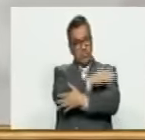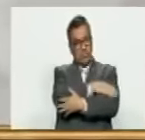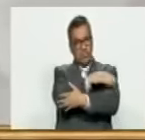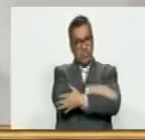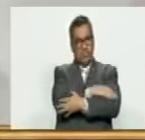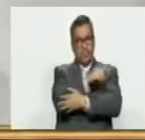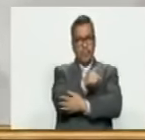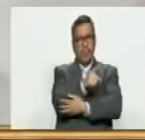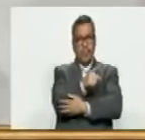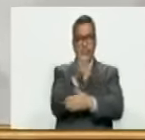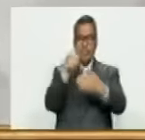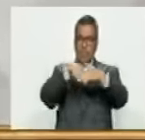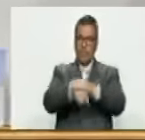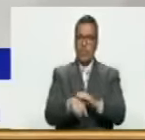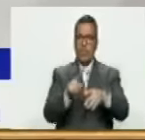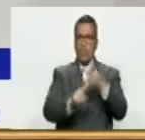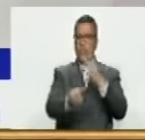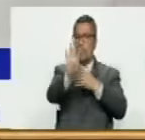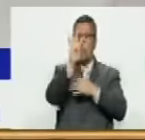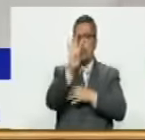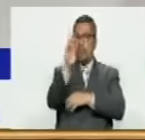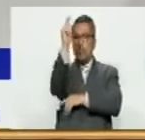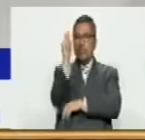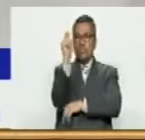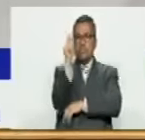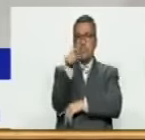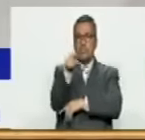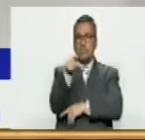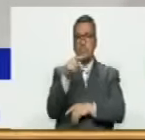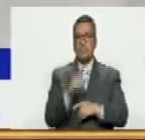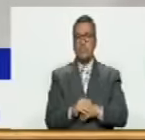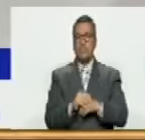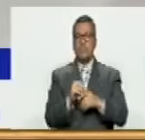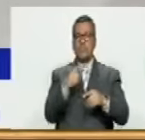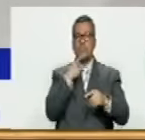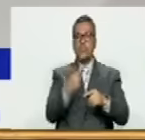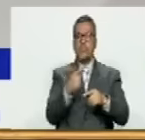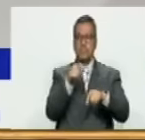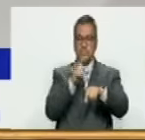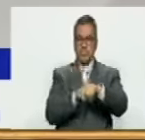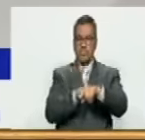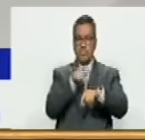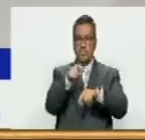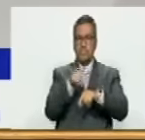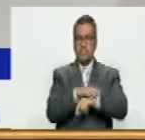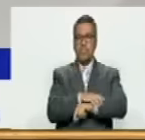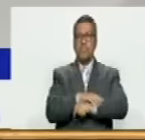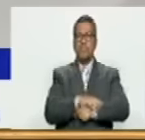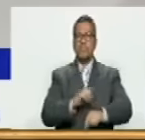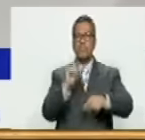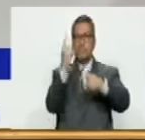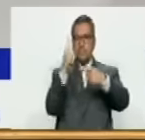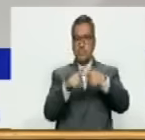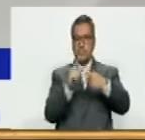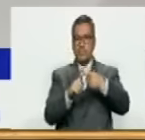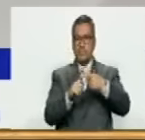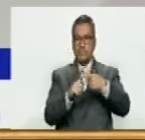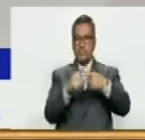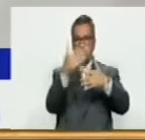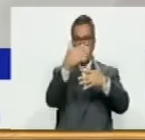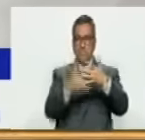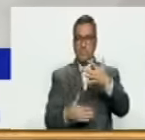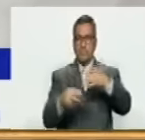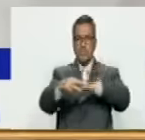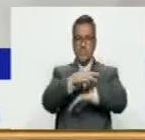la incorporación de cuatro diputados. Y aquí fueron mencionados recientemente. En primer lugar, en la cartera